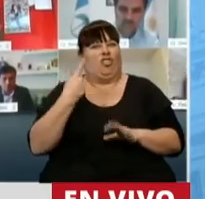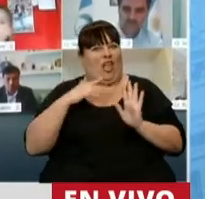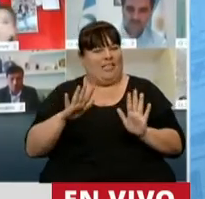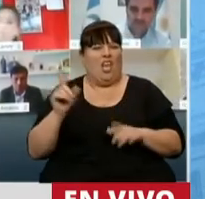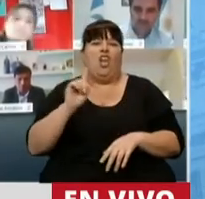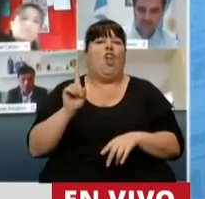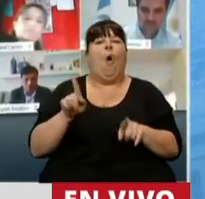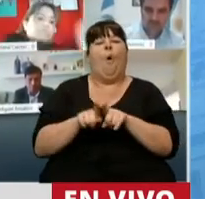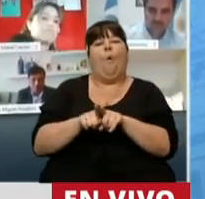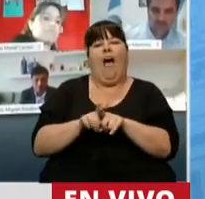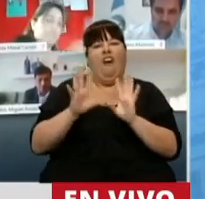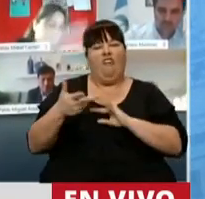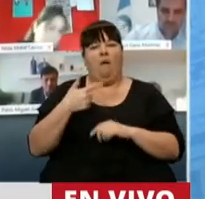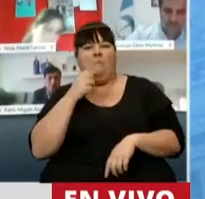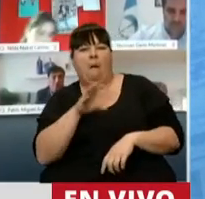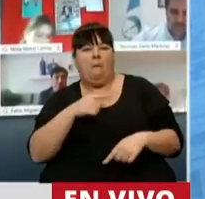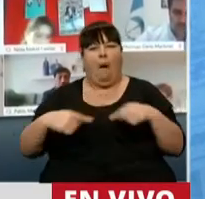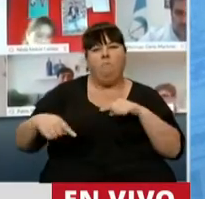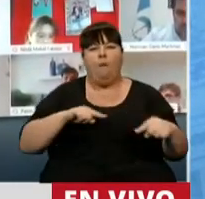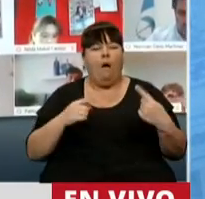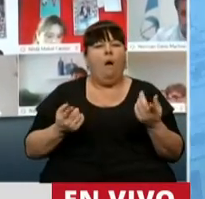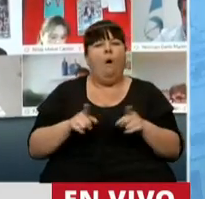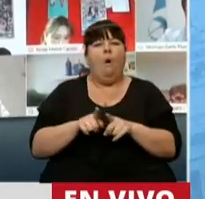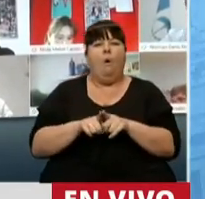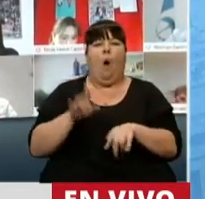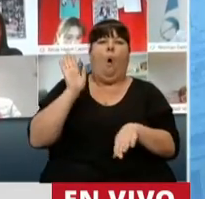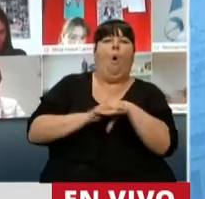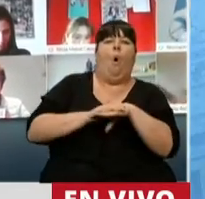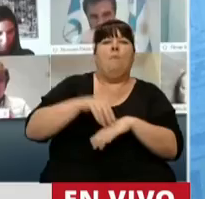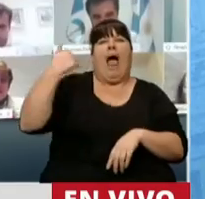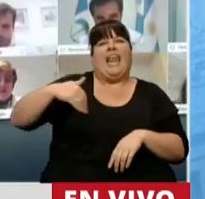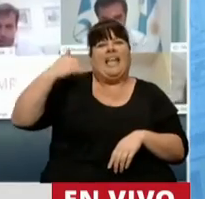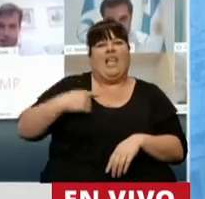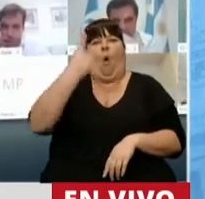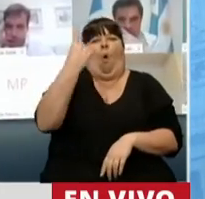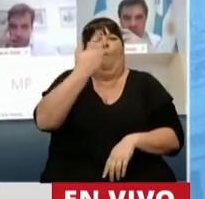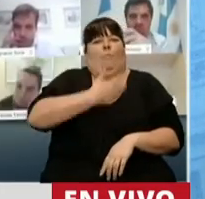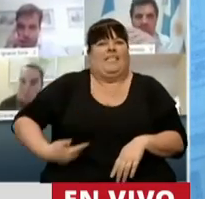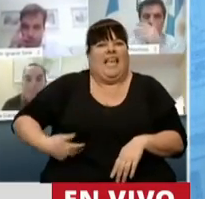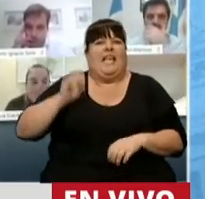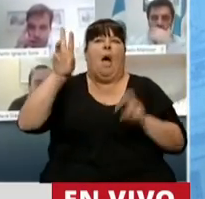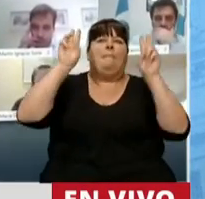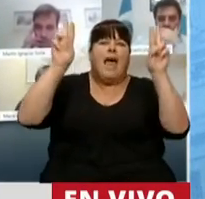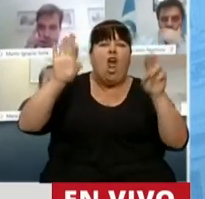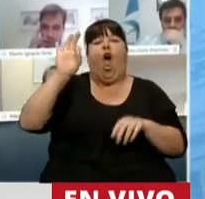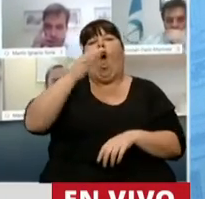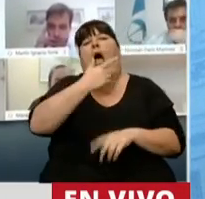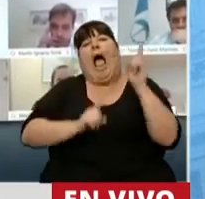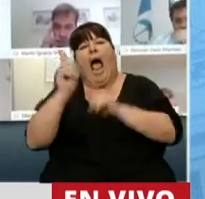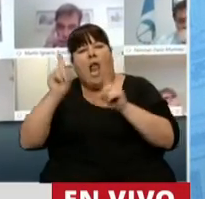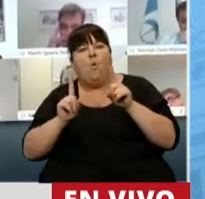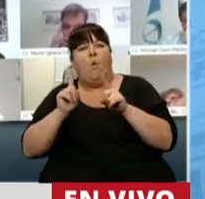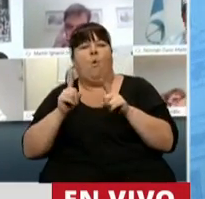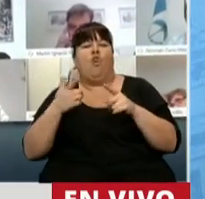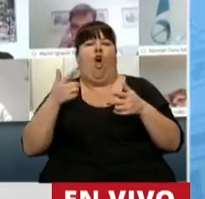y no la actitud agresiva de que la culpa de la Argentina la tuvo un Presidente que se llamó Perón o que hubieron algunos que